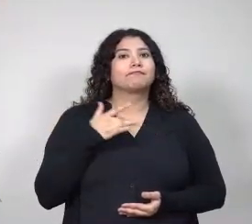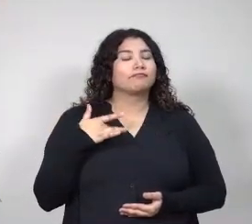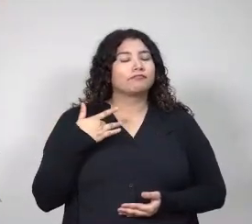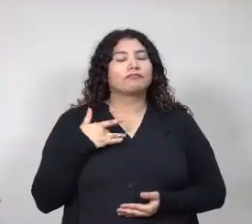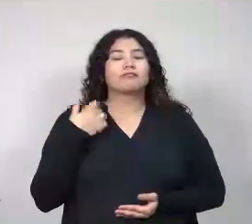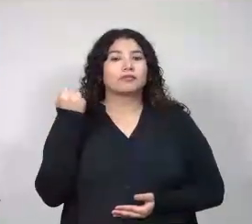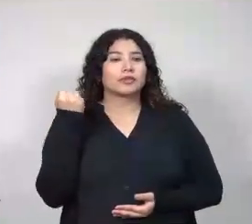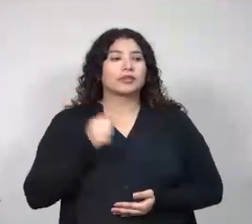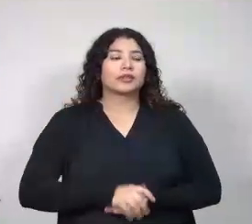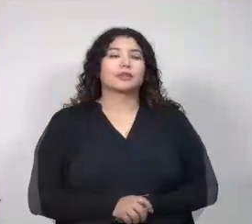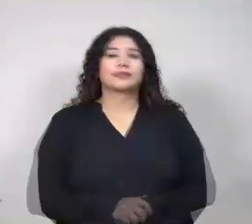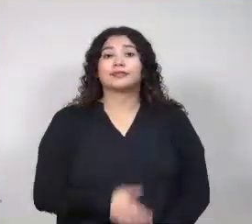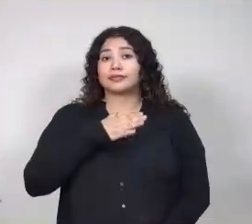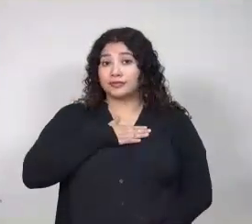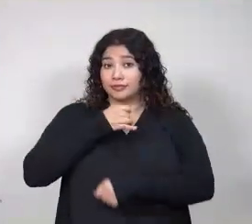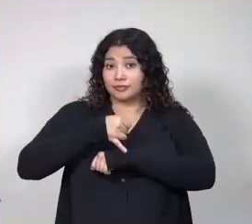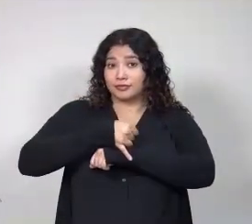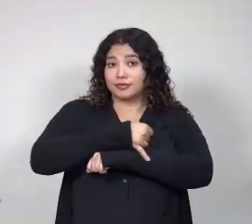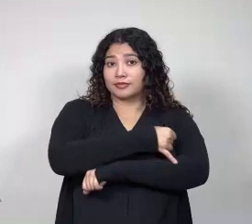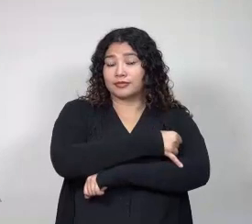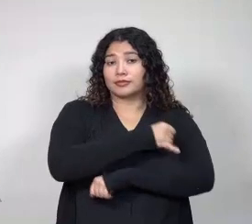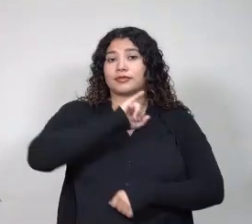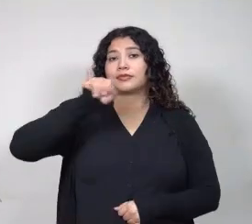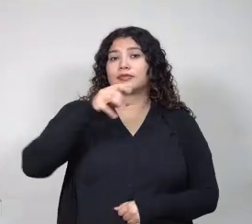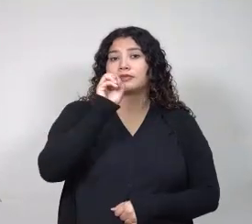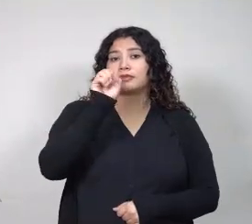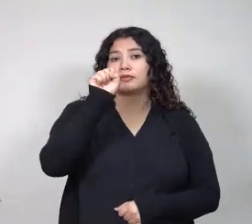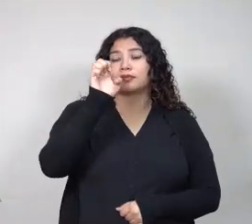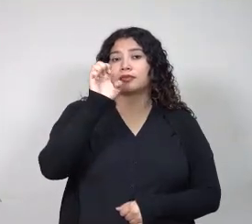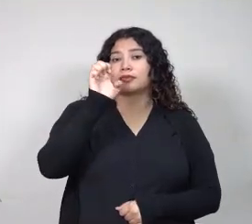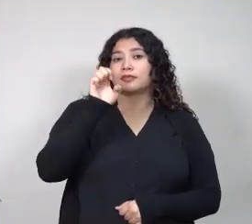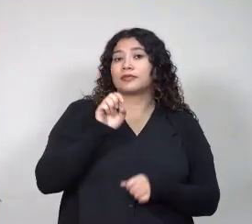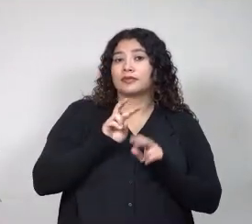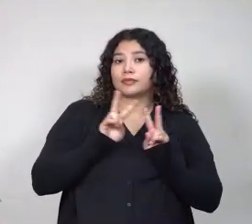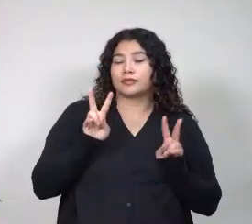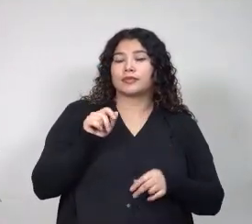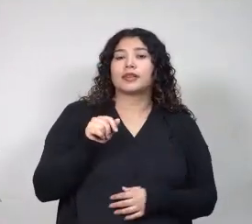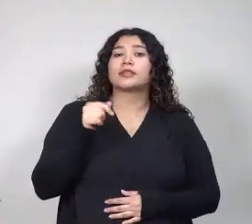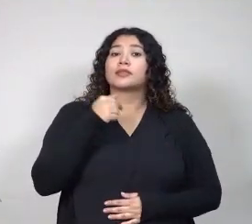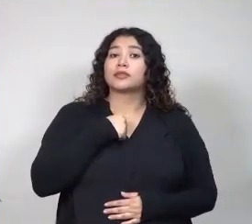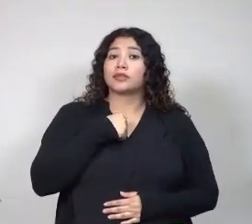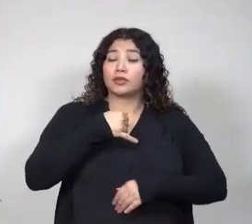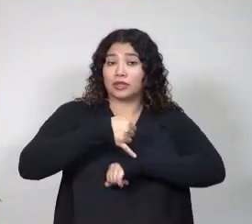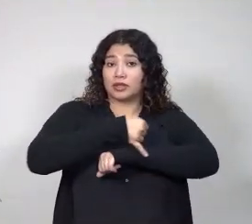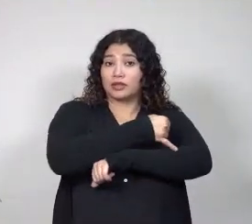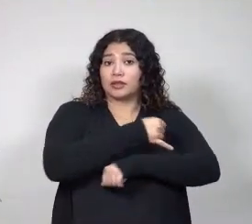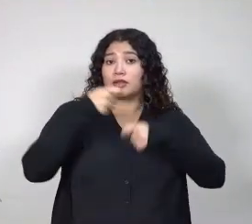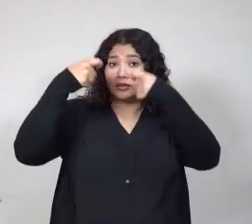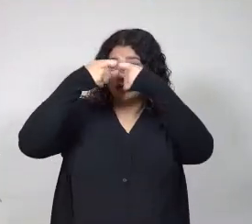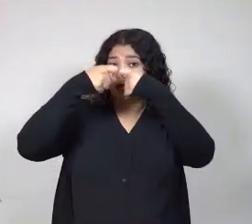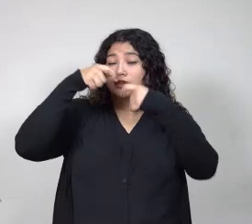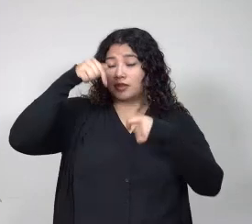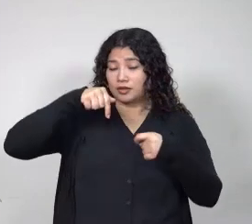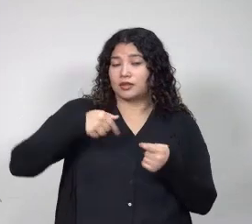significativas. Yo soy el ingeniero José Ernesto de Paz Álvarez, soy ingeniero electricista de acá de la Universidad de El